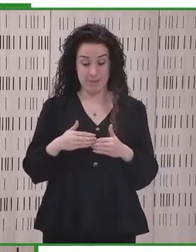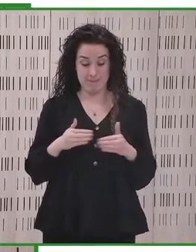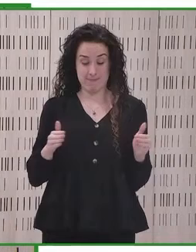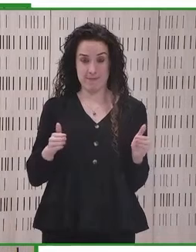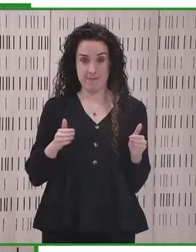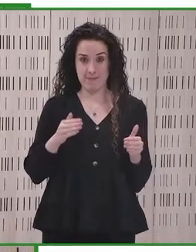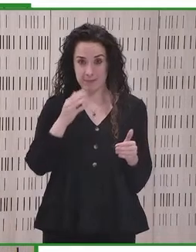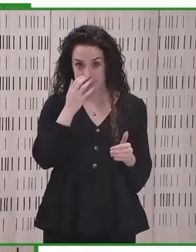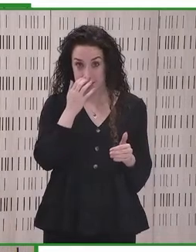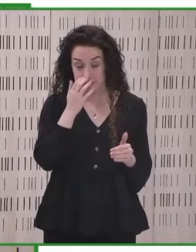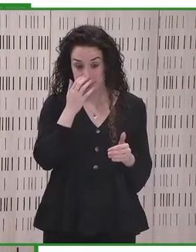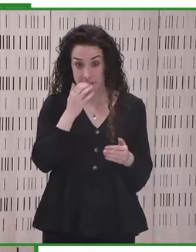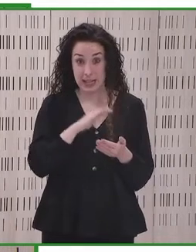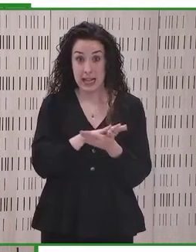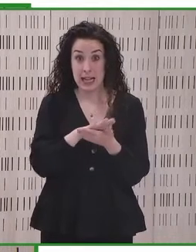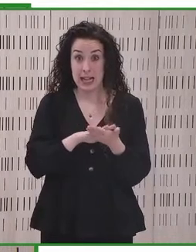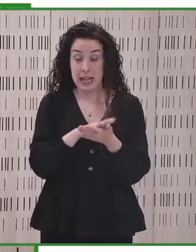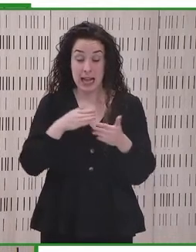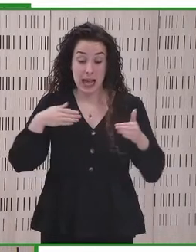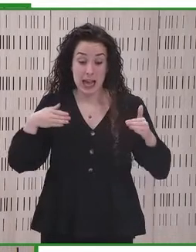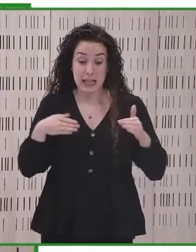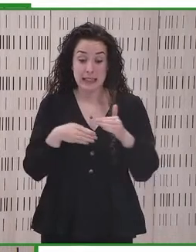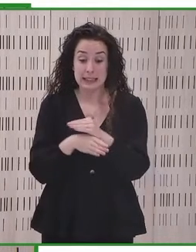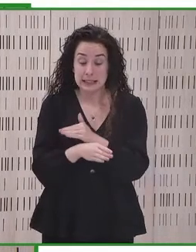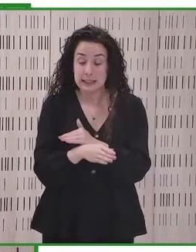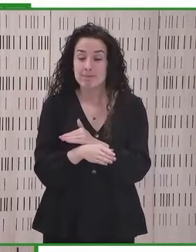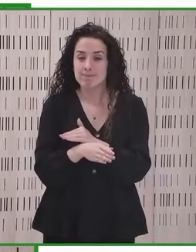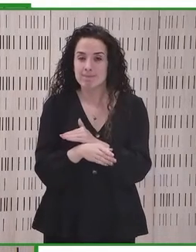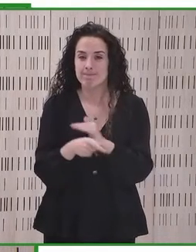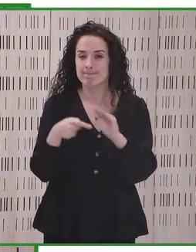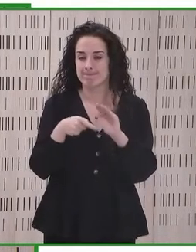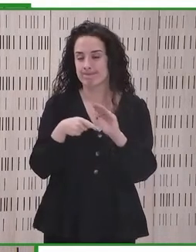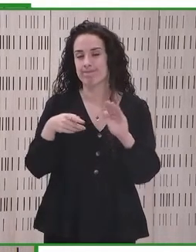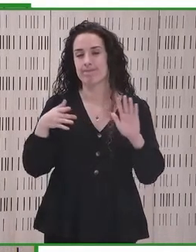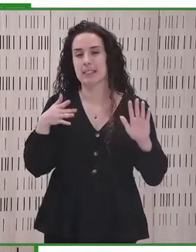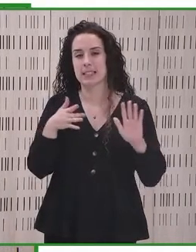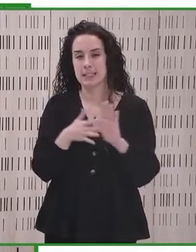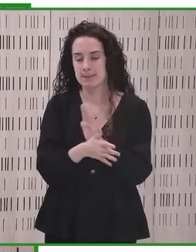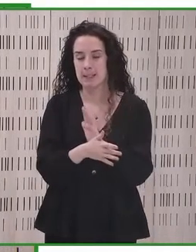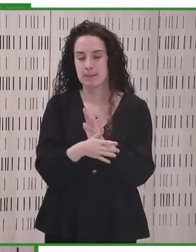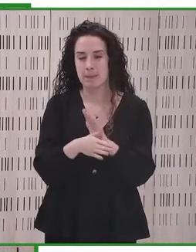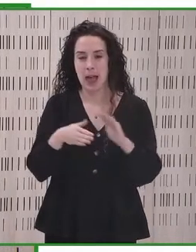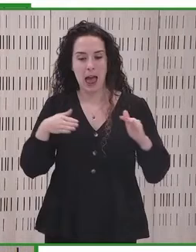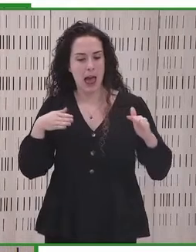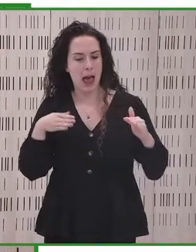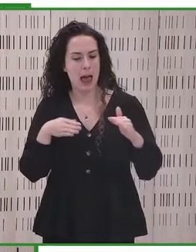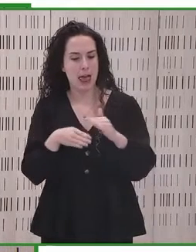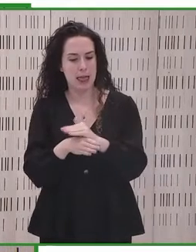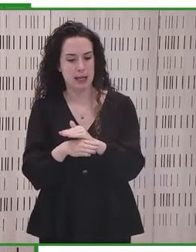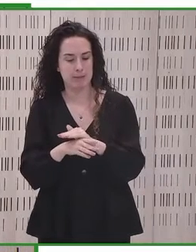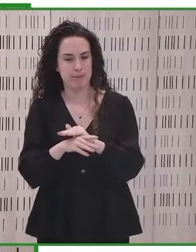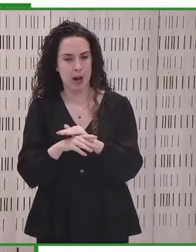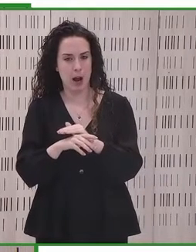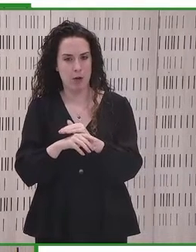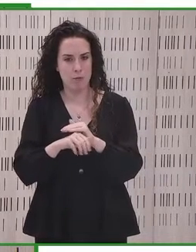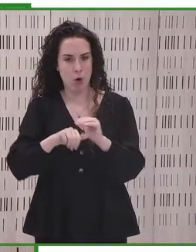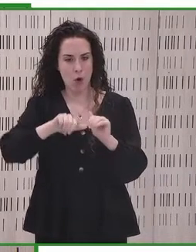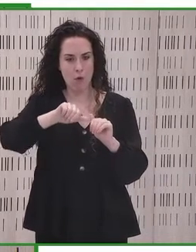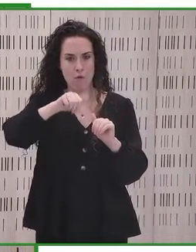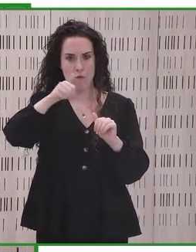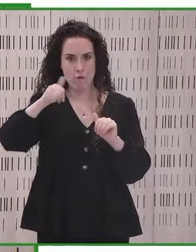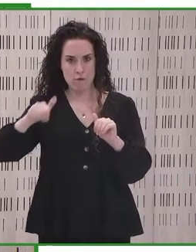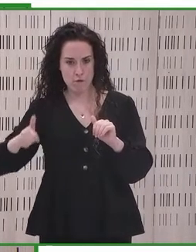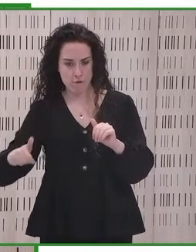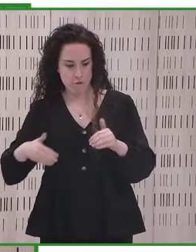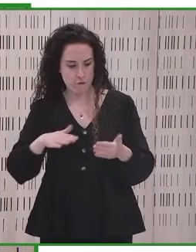Les decía, hablar de la accesibilidad supone considerarla de forma multidimensional. Y